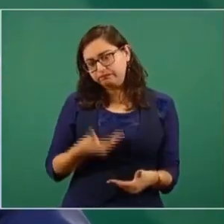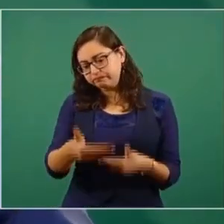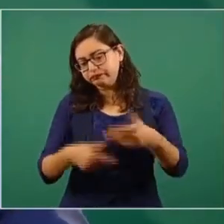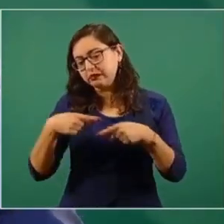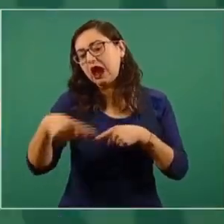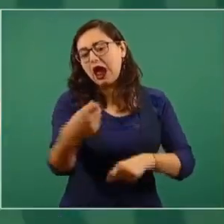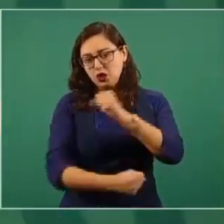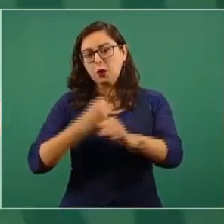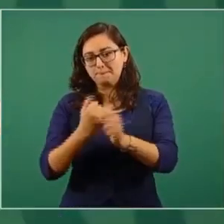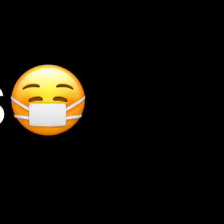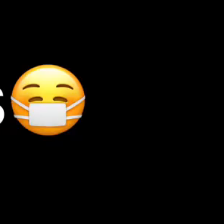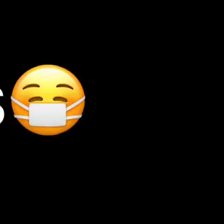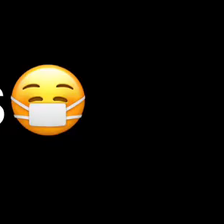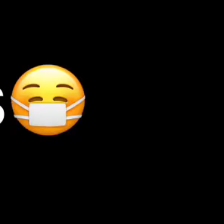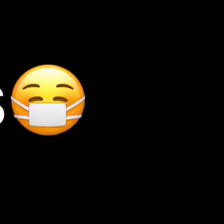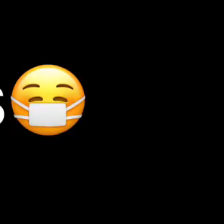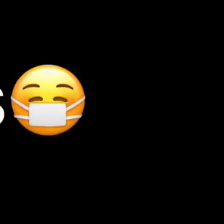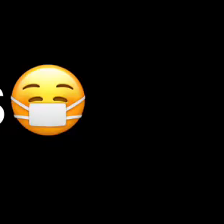la crisis común.